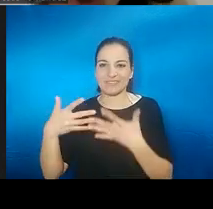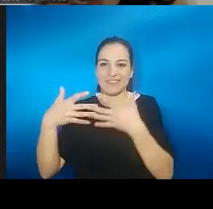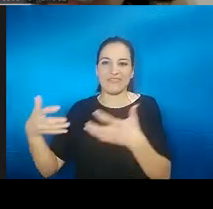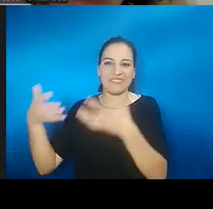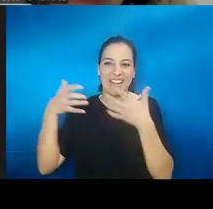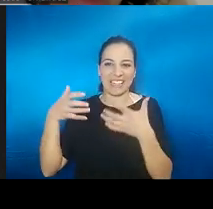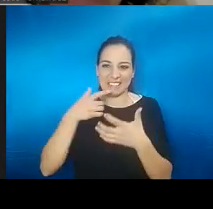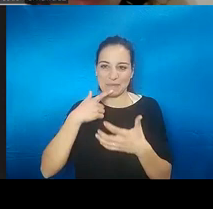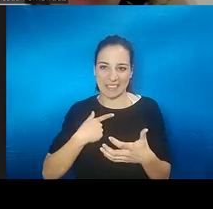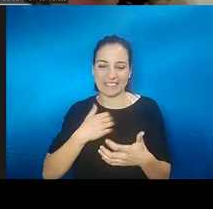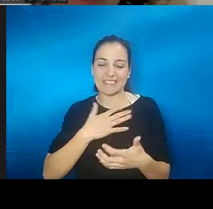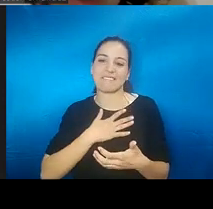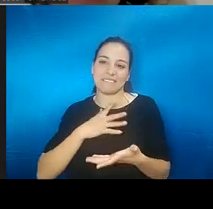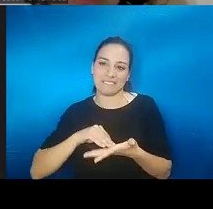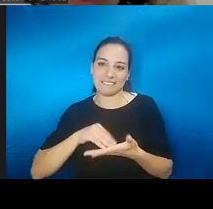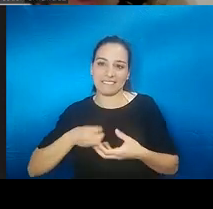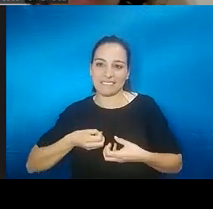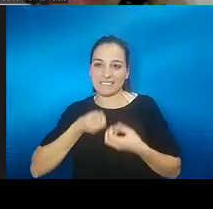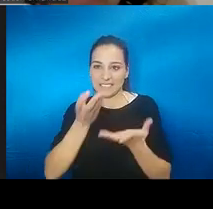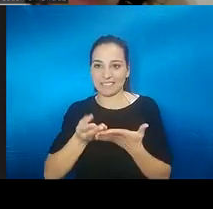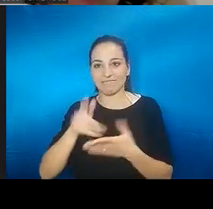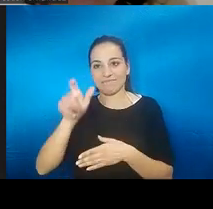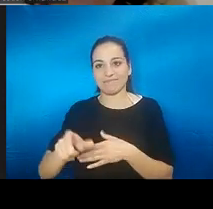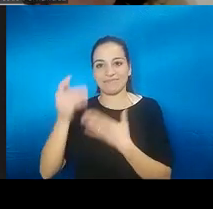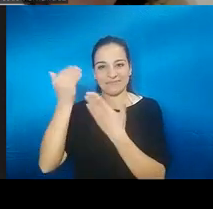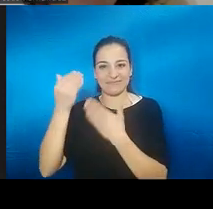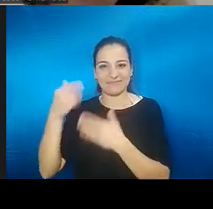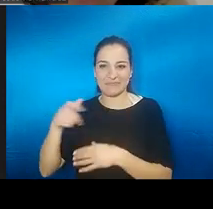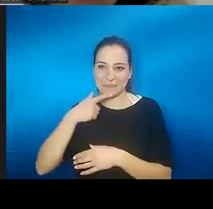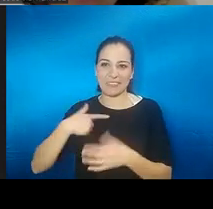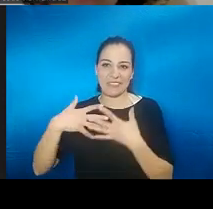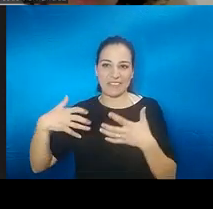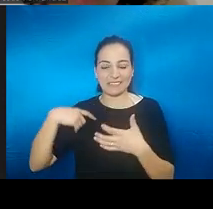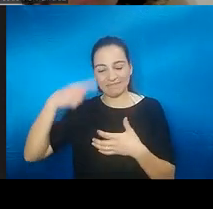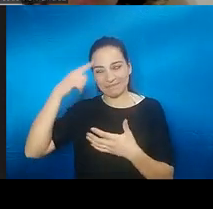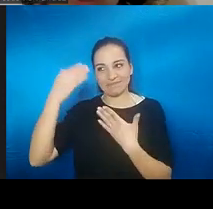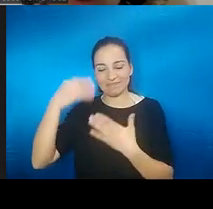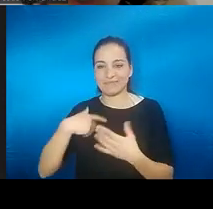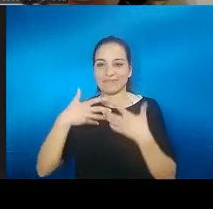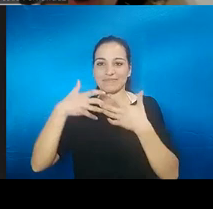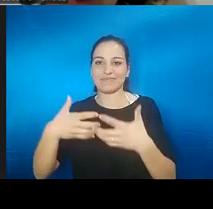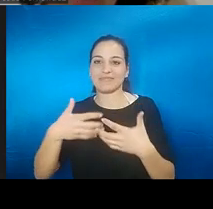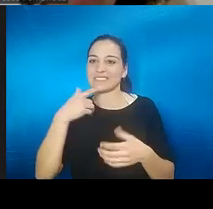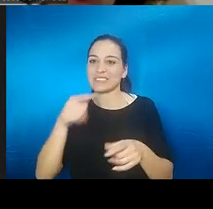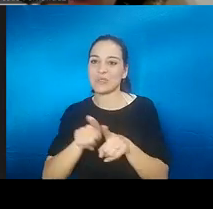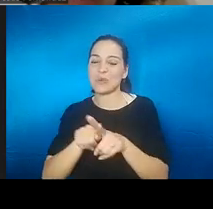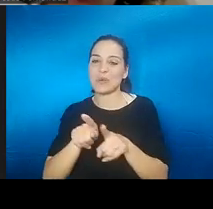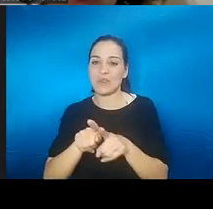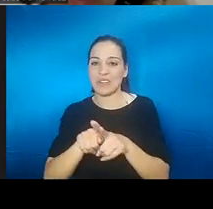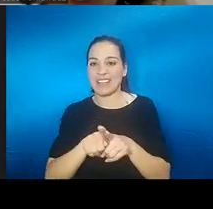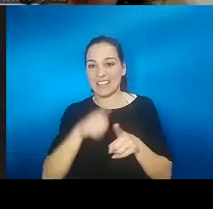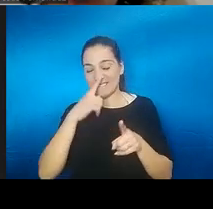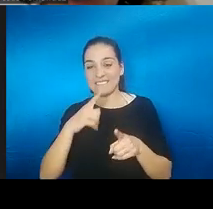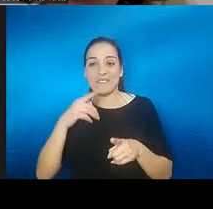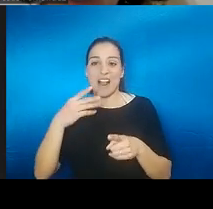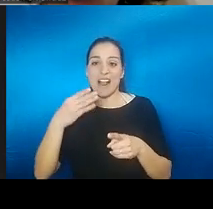pero la quería decir la verdad en homenaje a la persona que me la dijo no me dijeron eres como Beethoven que no oía y componía pues